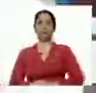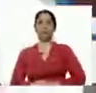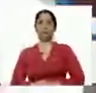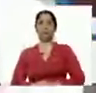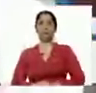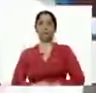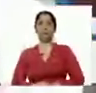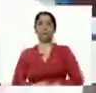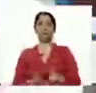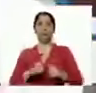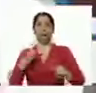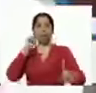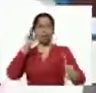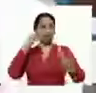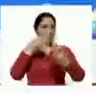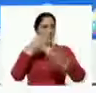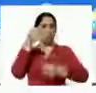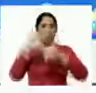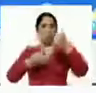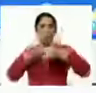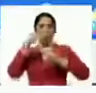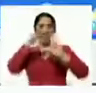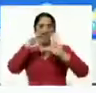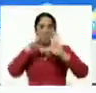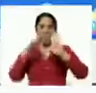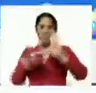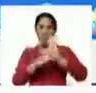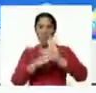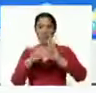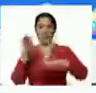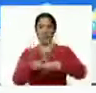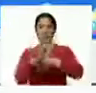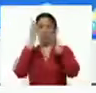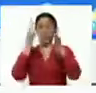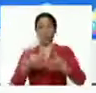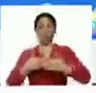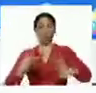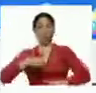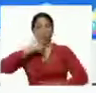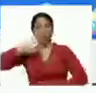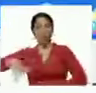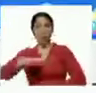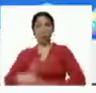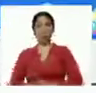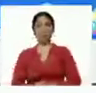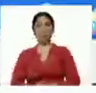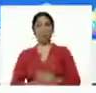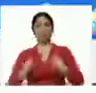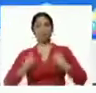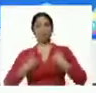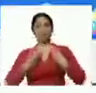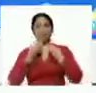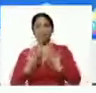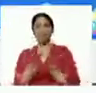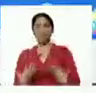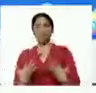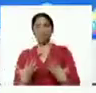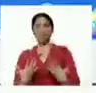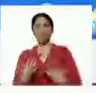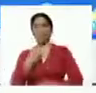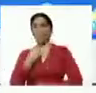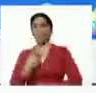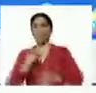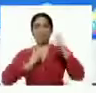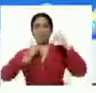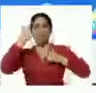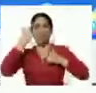para fijar los criterios de la economía real que le garantice a nuestro pueblo el vivir viviendo. Lo que decía el